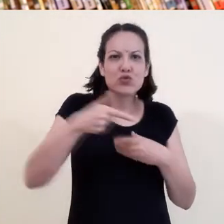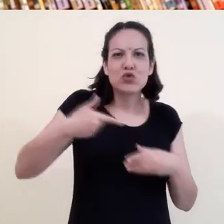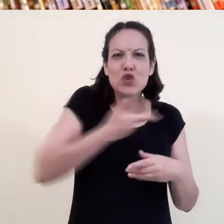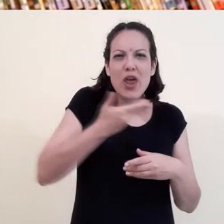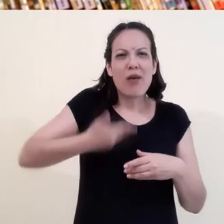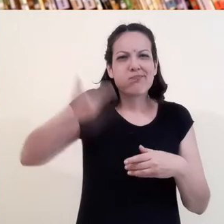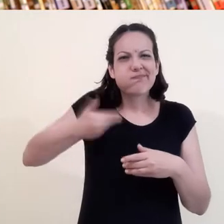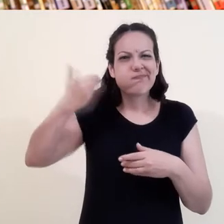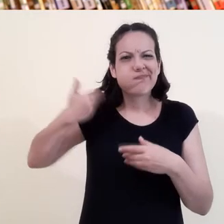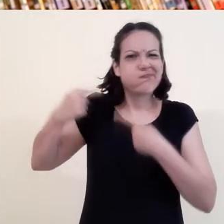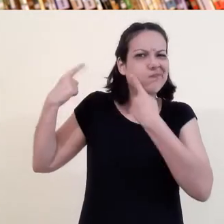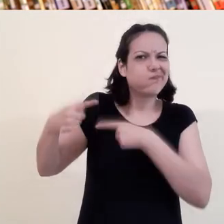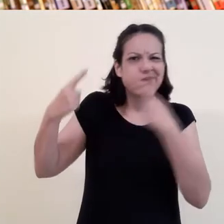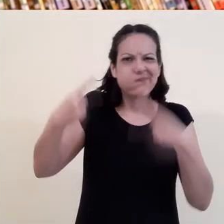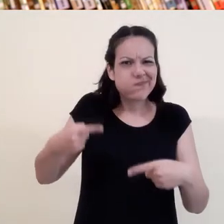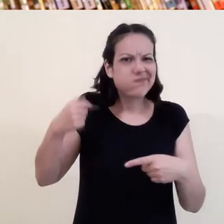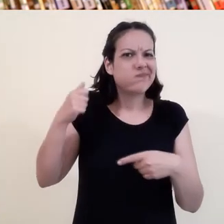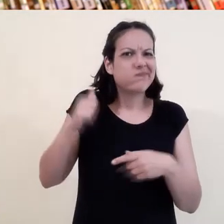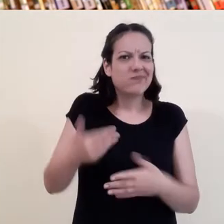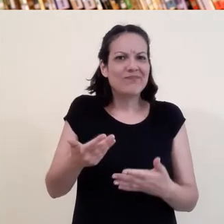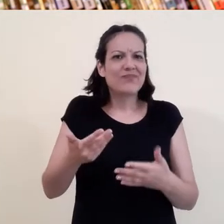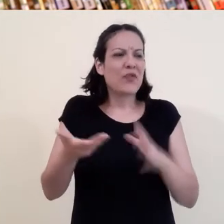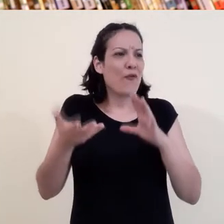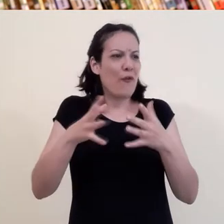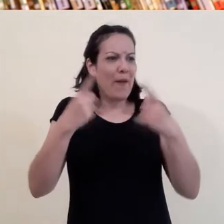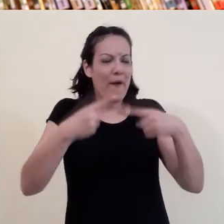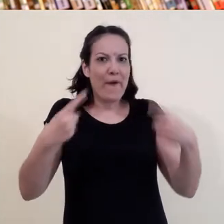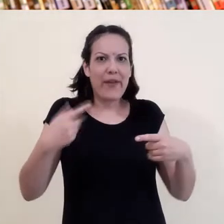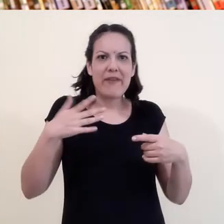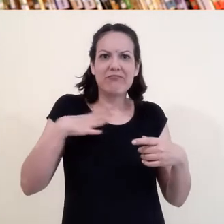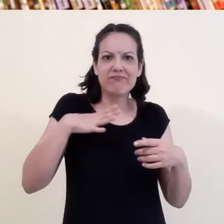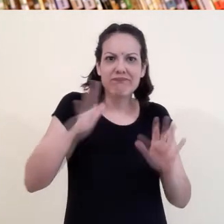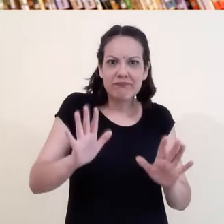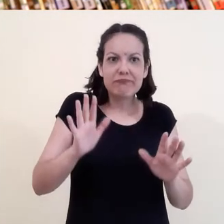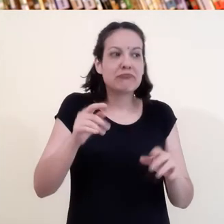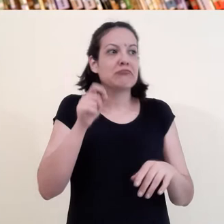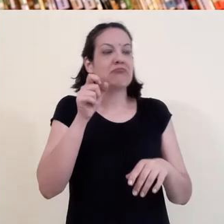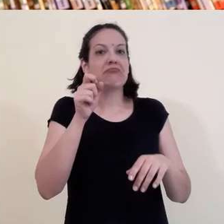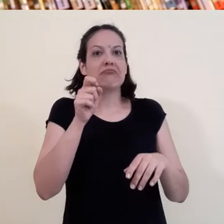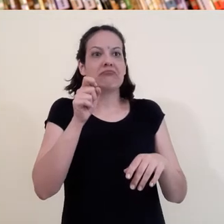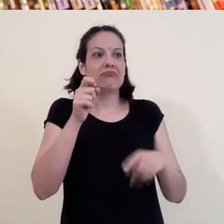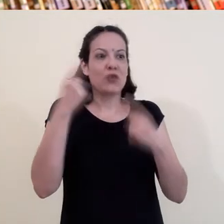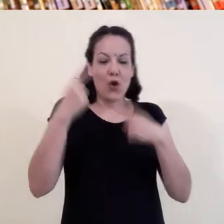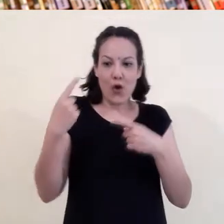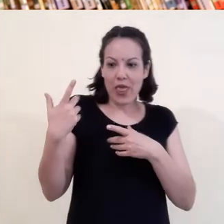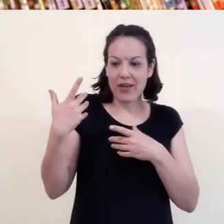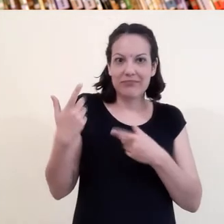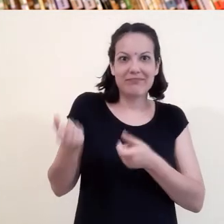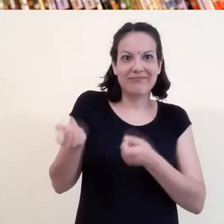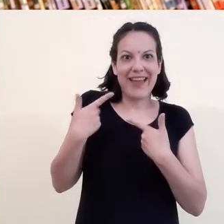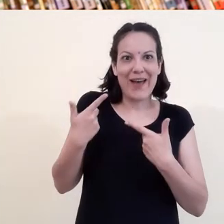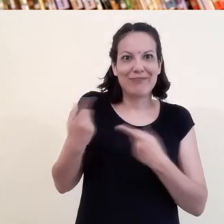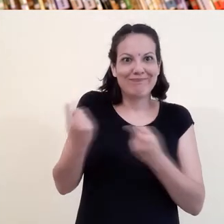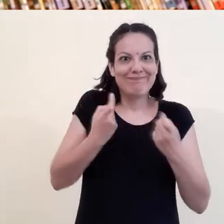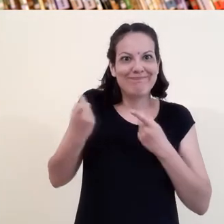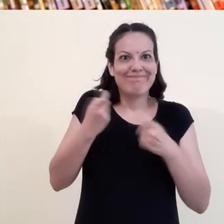vieja, que quedó atrasada en un montón de cosas, y otras son mis cimientos. Así que sí,